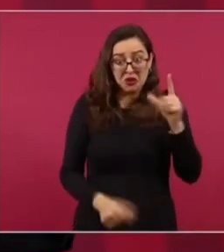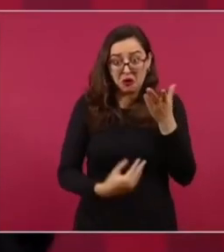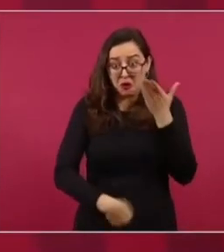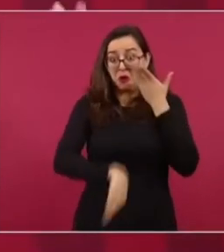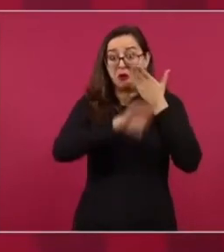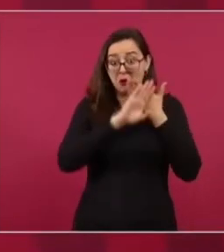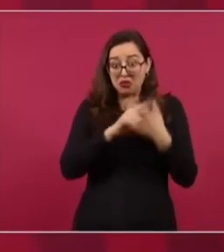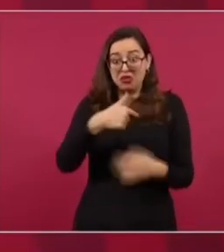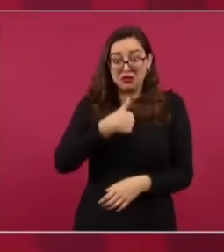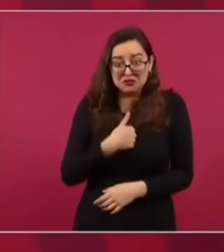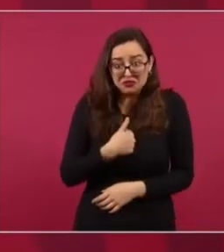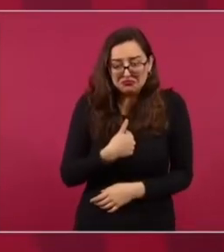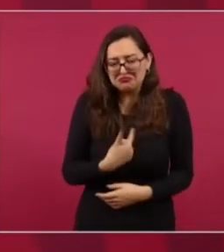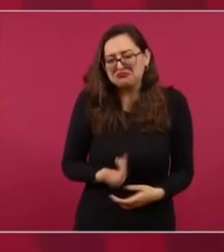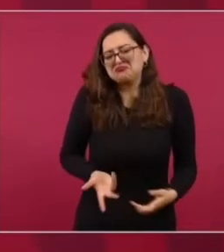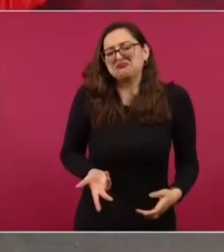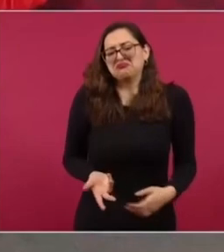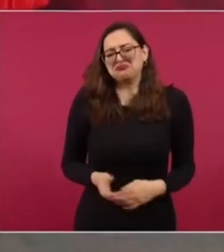ya me lo hicieron